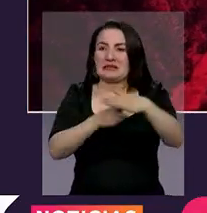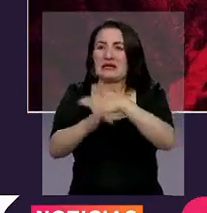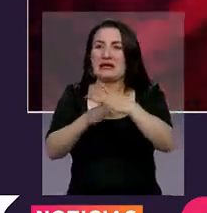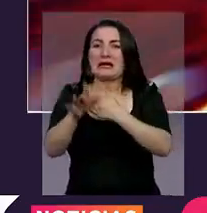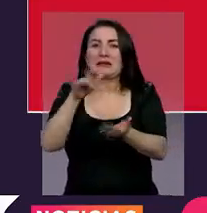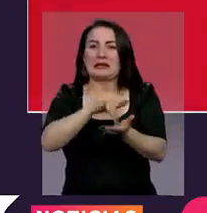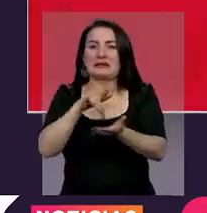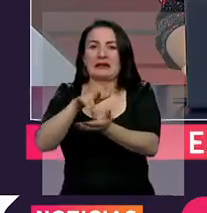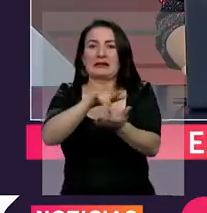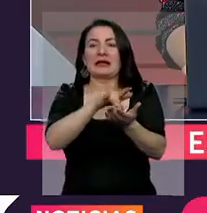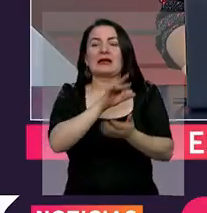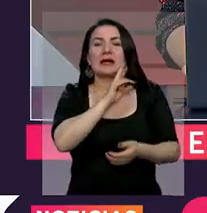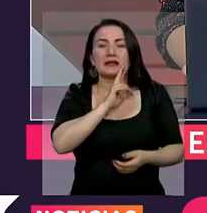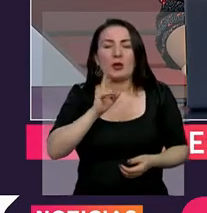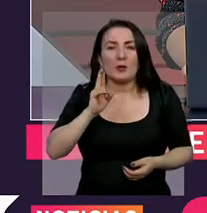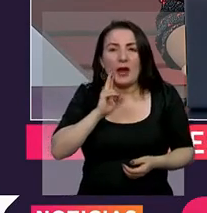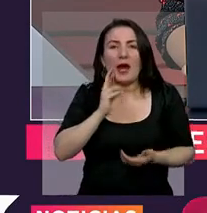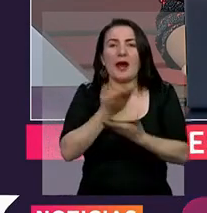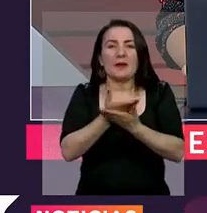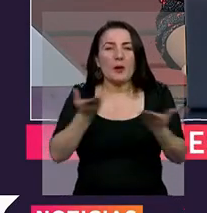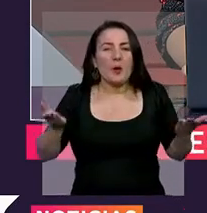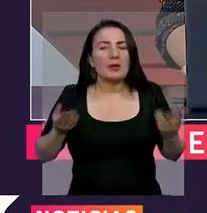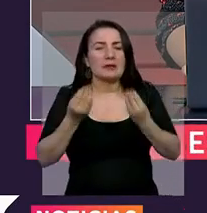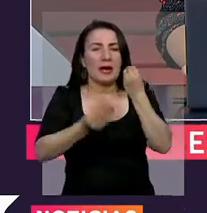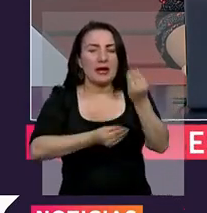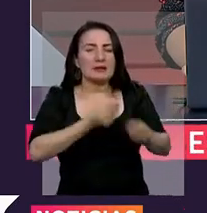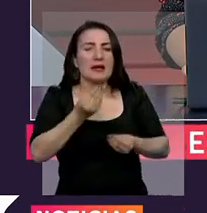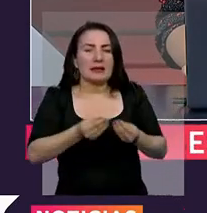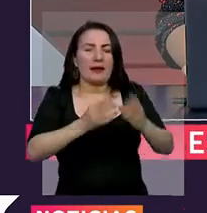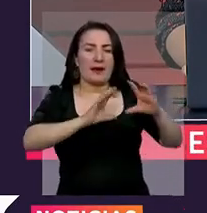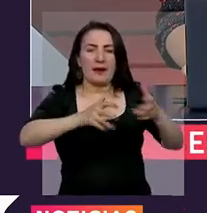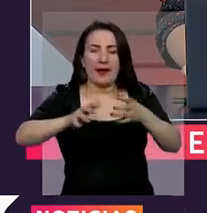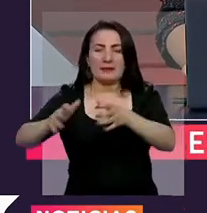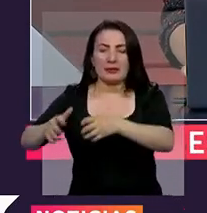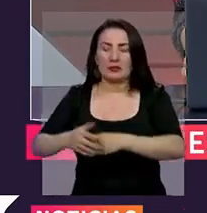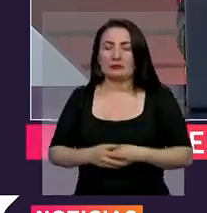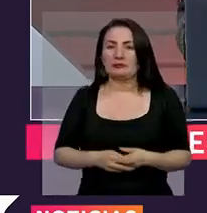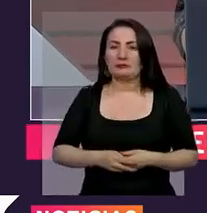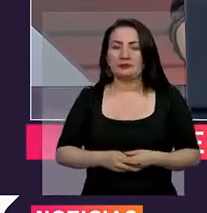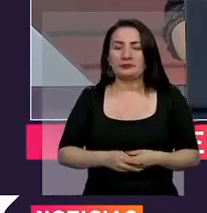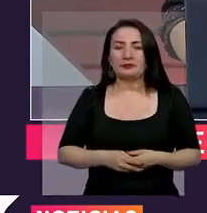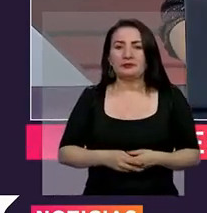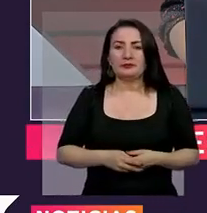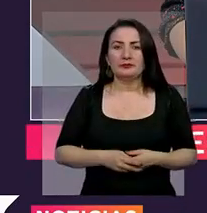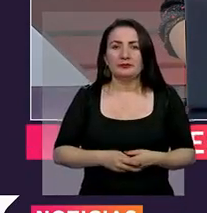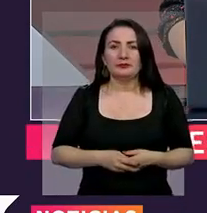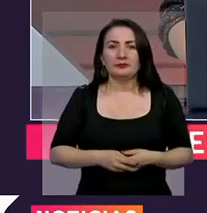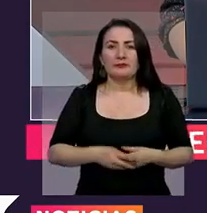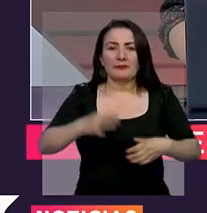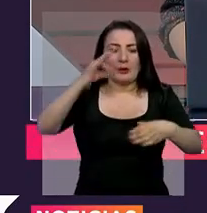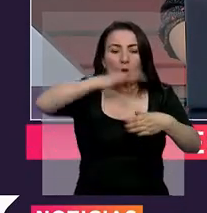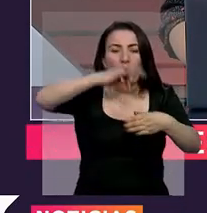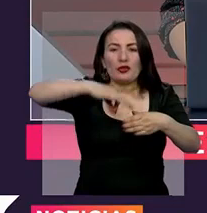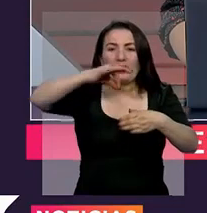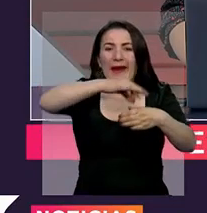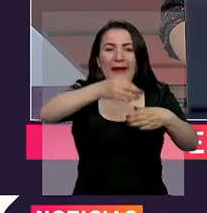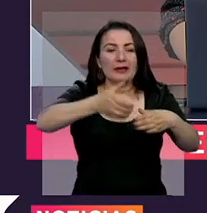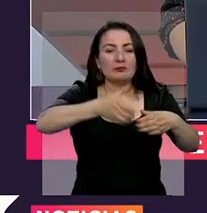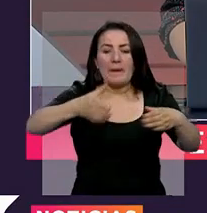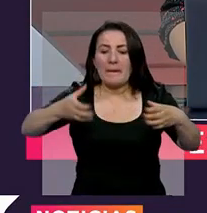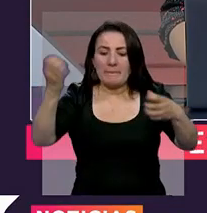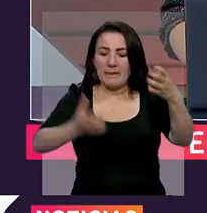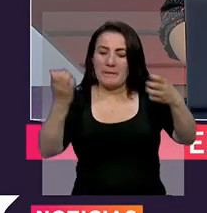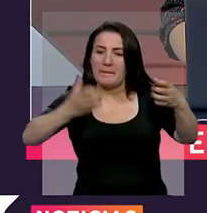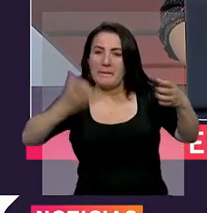los restaurantes, las horas en que serán las clases de gastronomía y coctelería, así como los talleres